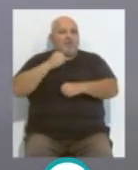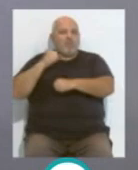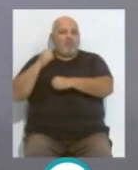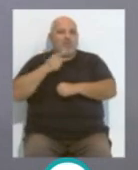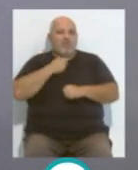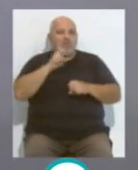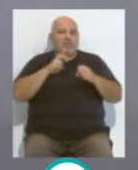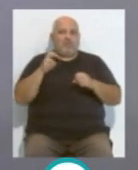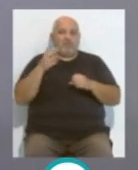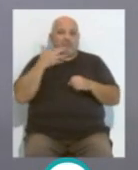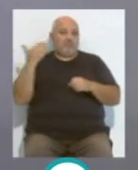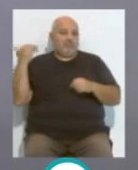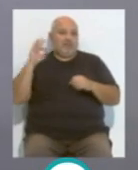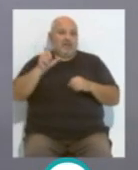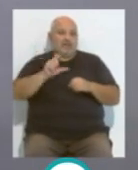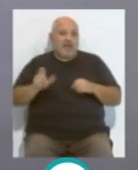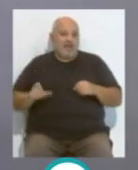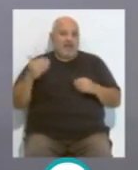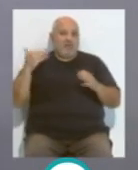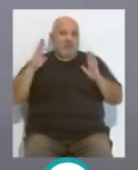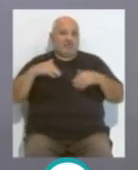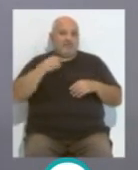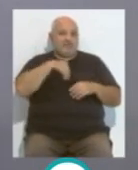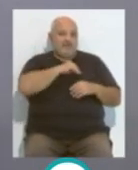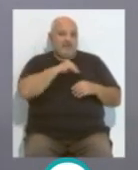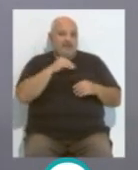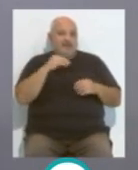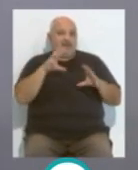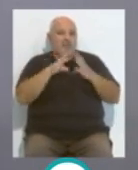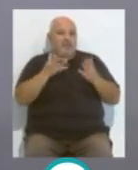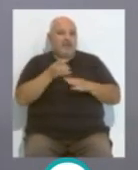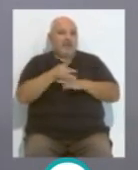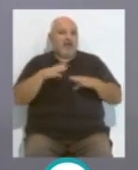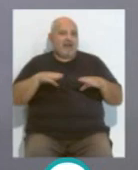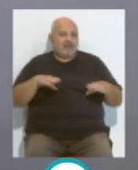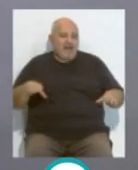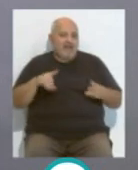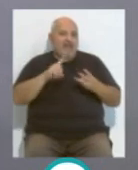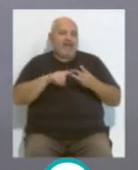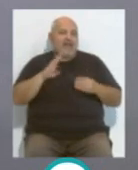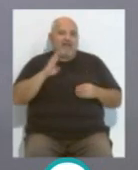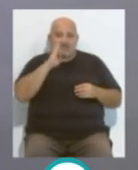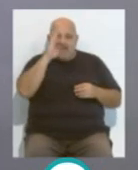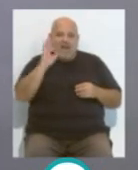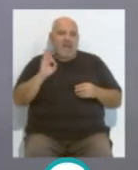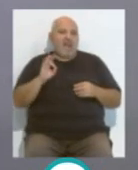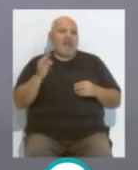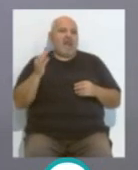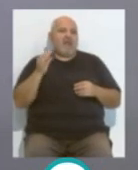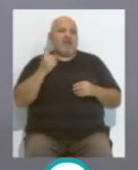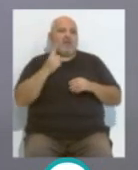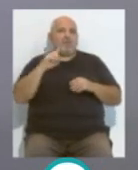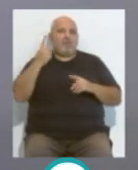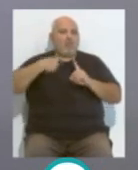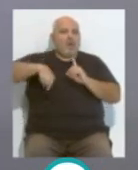a los grandes, como pasó con Italia aquí en el Mundial de España, que le ganó a Argentina, que le ganó a Brasil, que había hecho